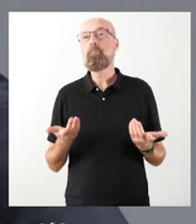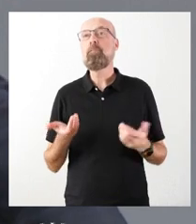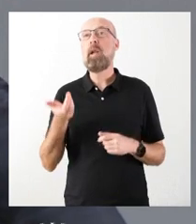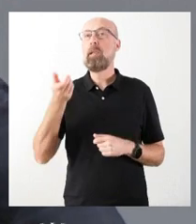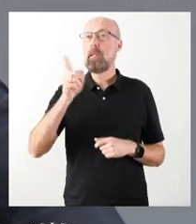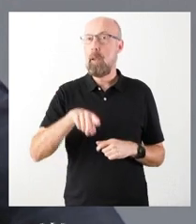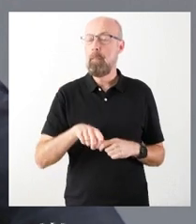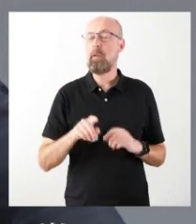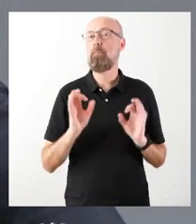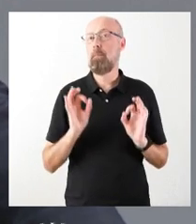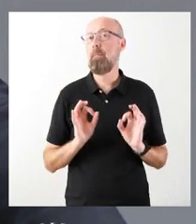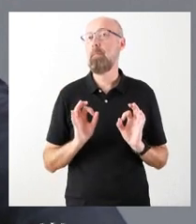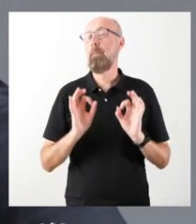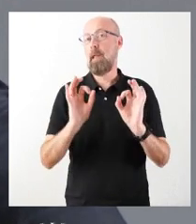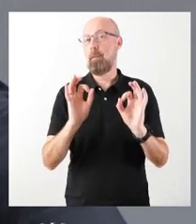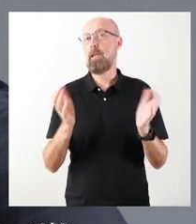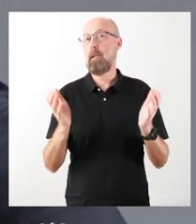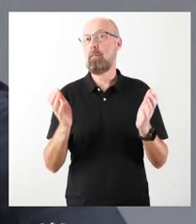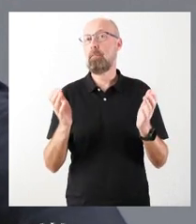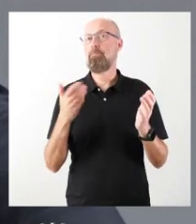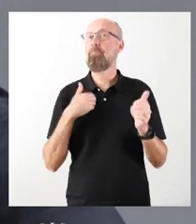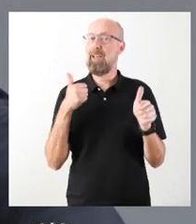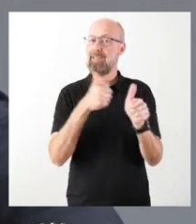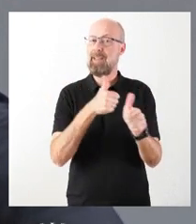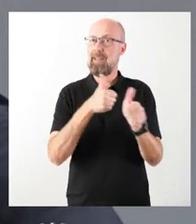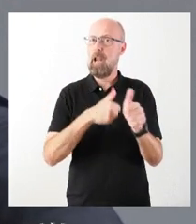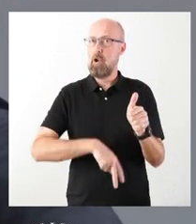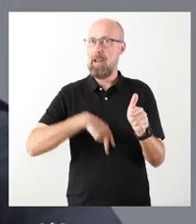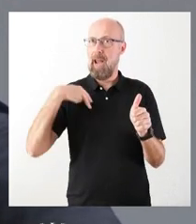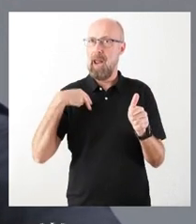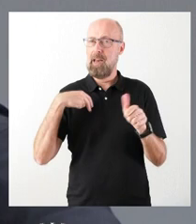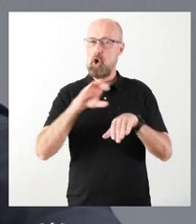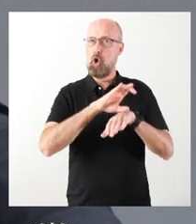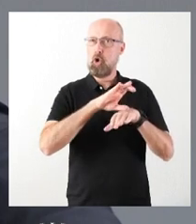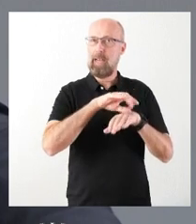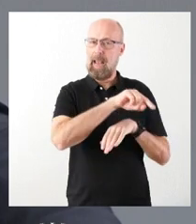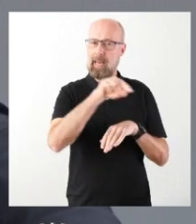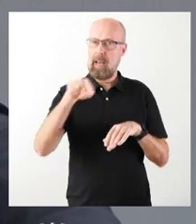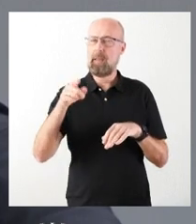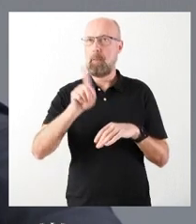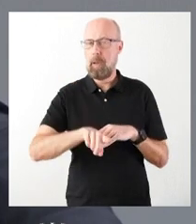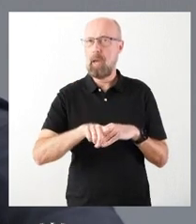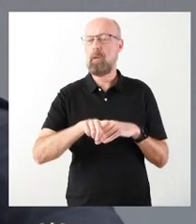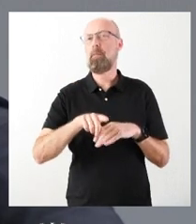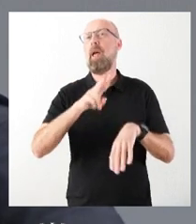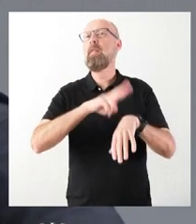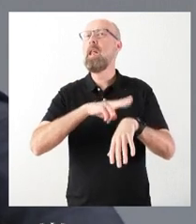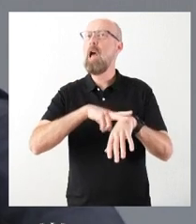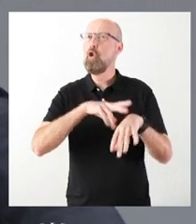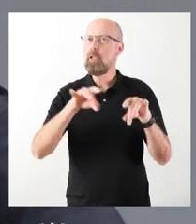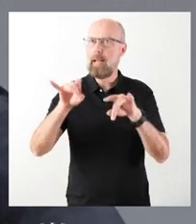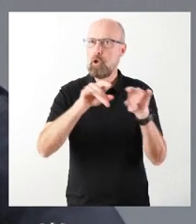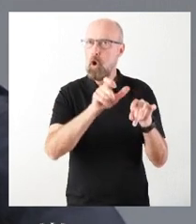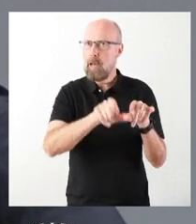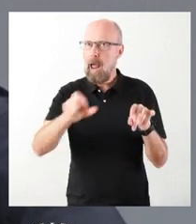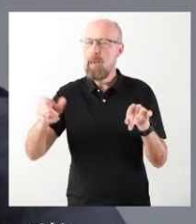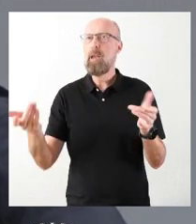especialmente, si me lo permiten, a los secretarios generales de las distintas consejerías, también a los delegados territoriales, al equipo